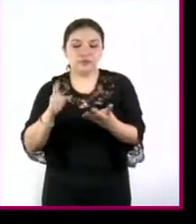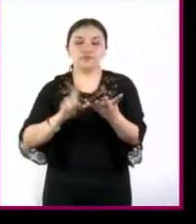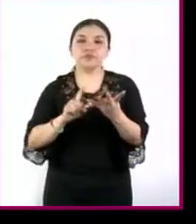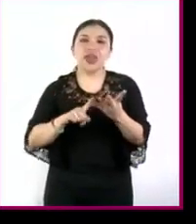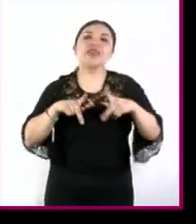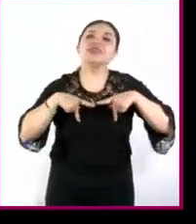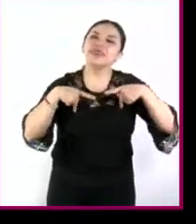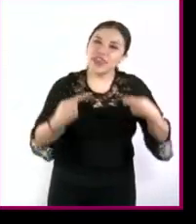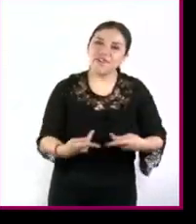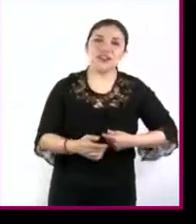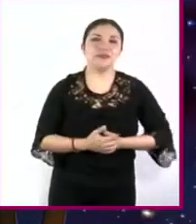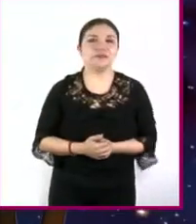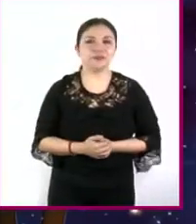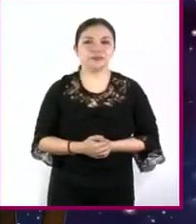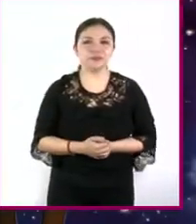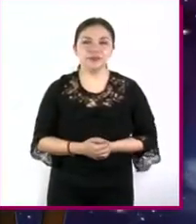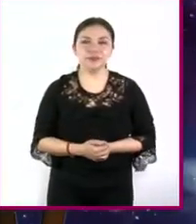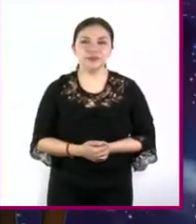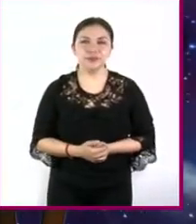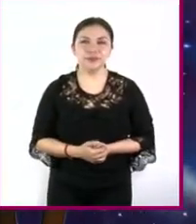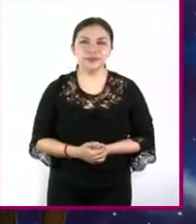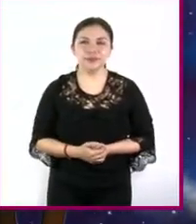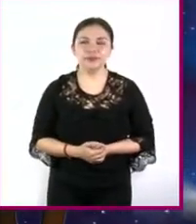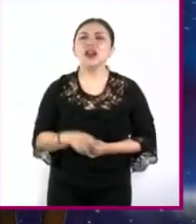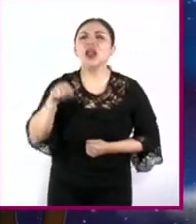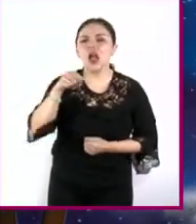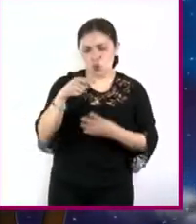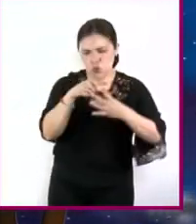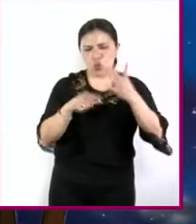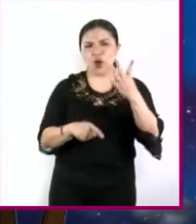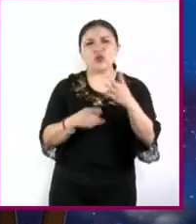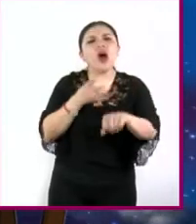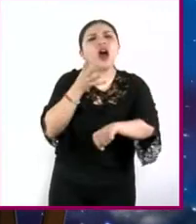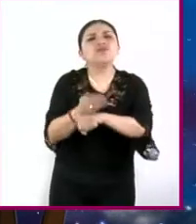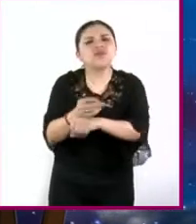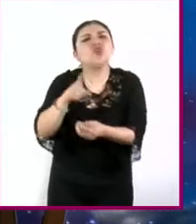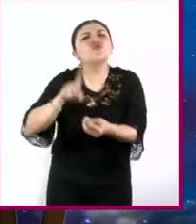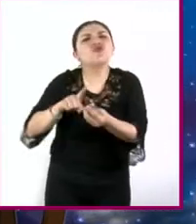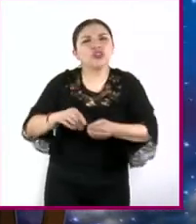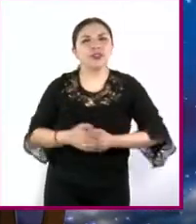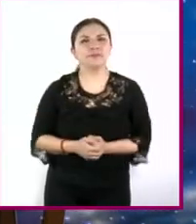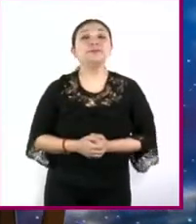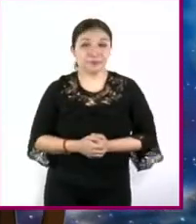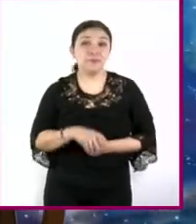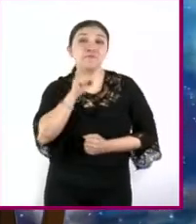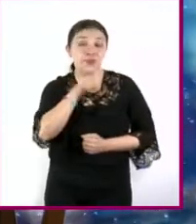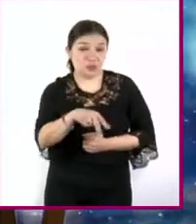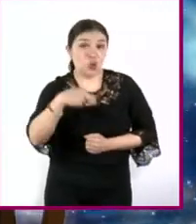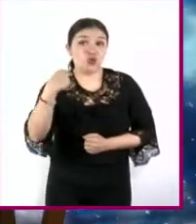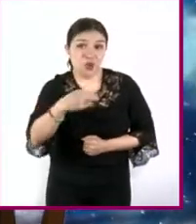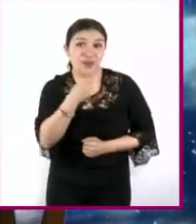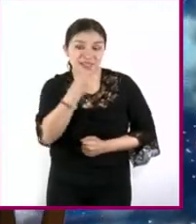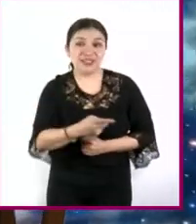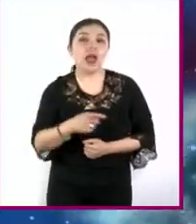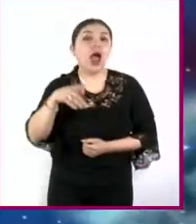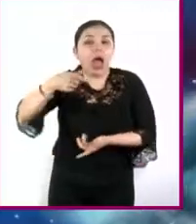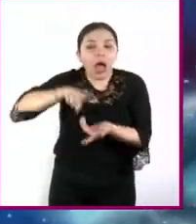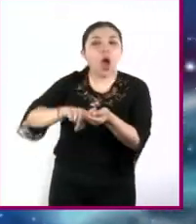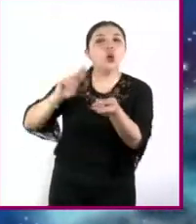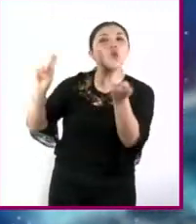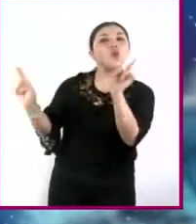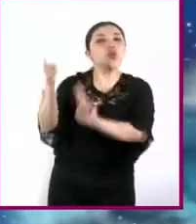fuerza nuclear débil ¿En dónde se aplican estas fuerzas Mati? Como su nombre lo dice, en el universo